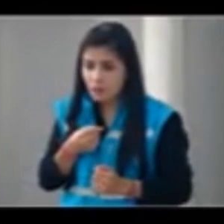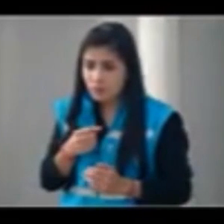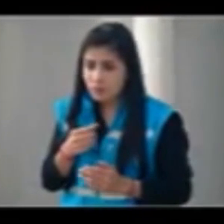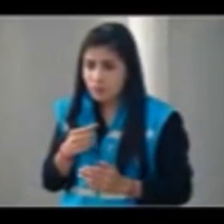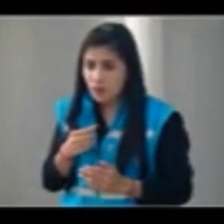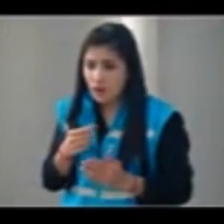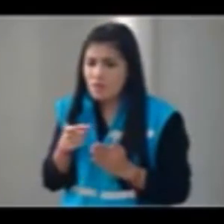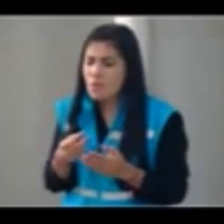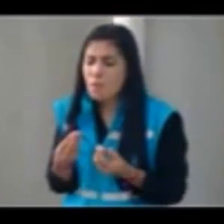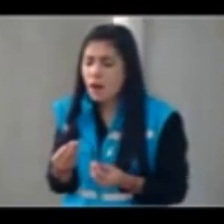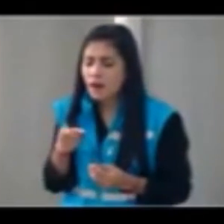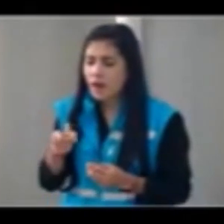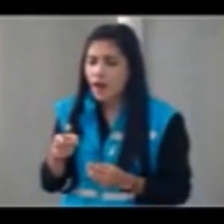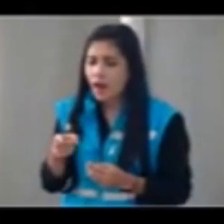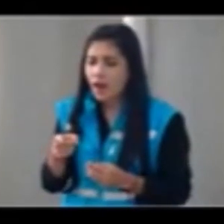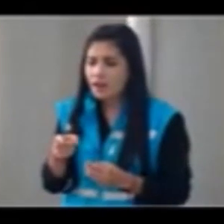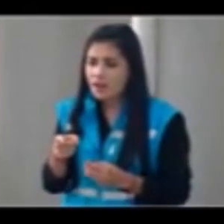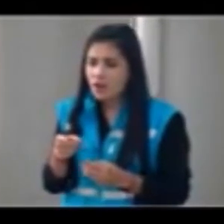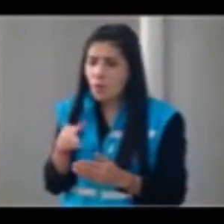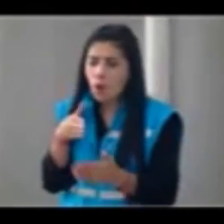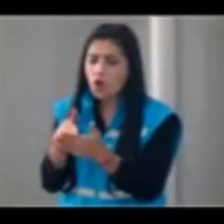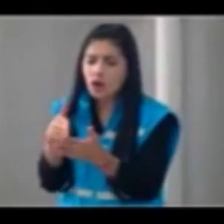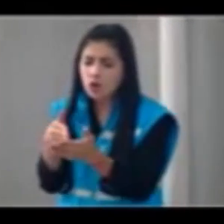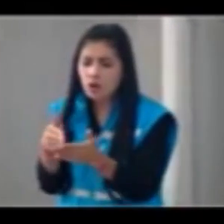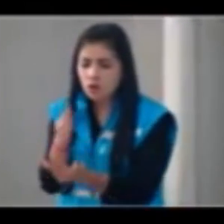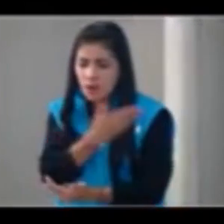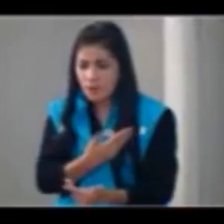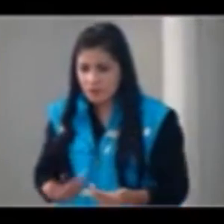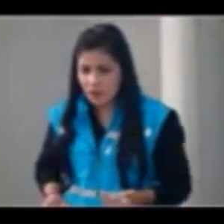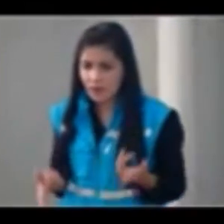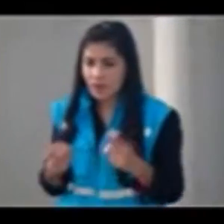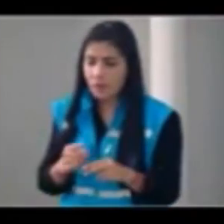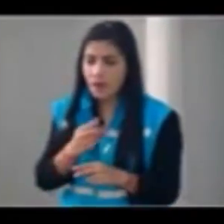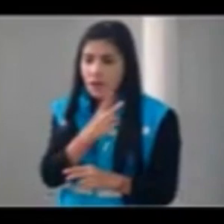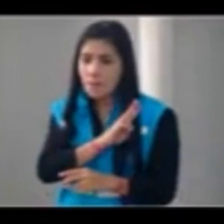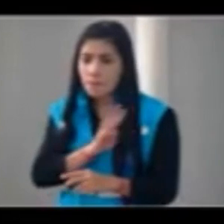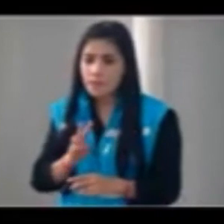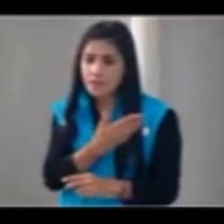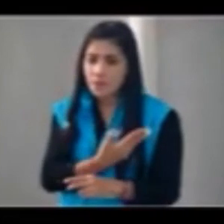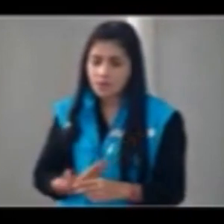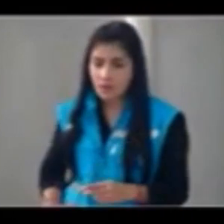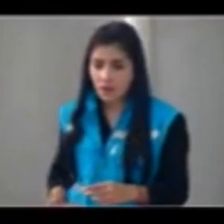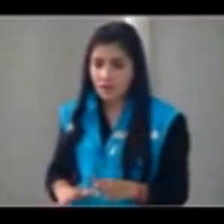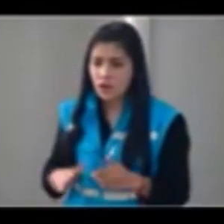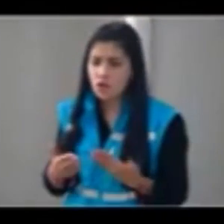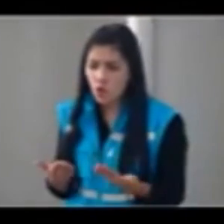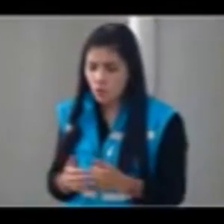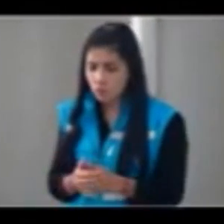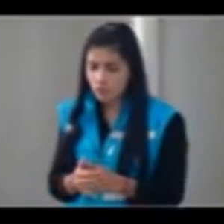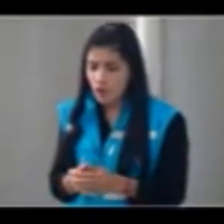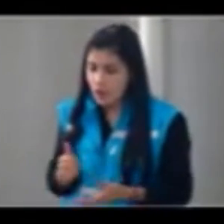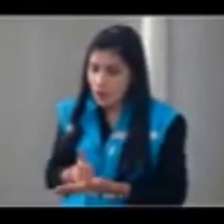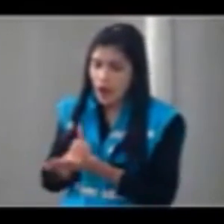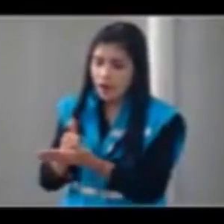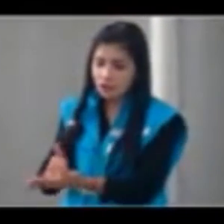Claudia López entonces ¿será que también en algún momento en el equilibrio informativo llevarán personas que sean críticas a la administración del alcalde? Pues ojalá